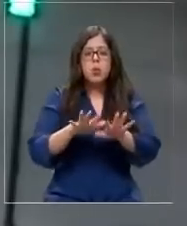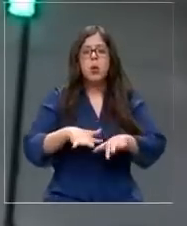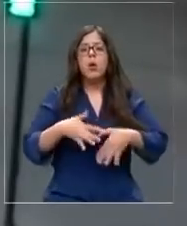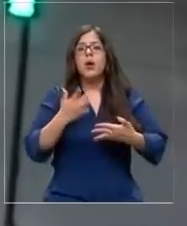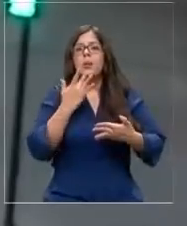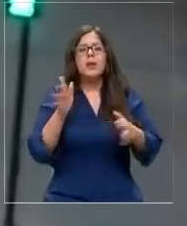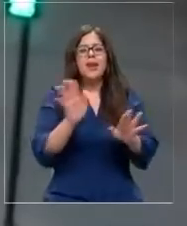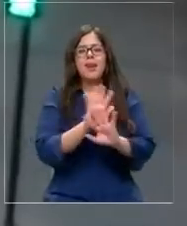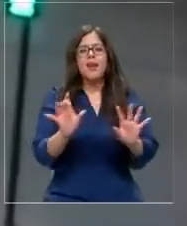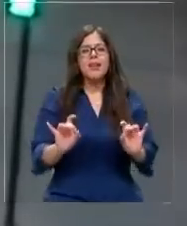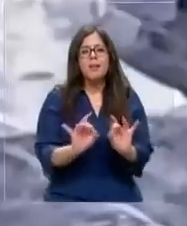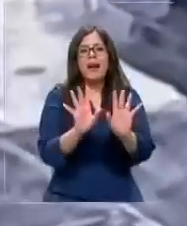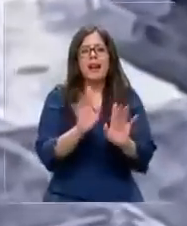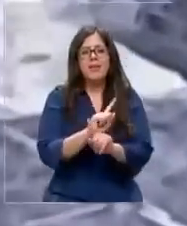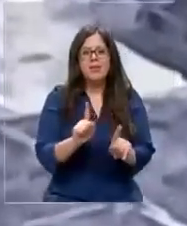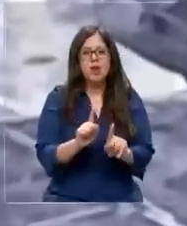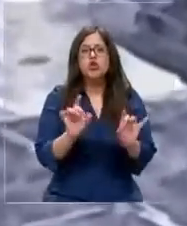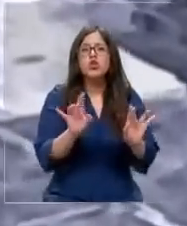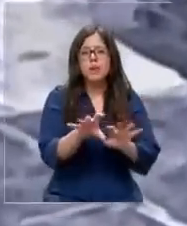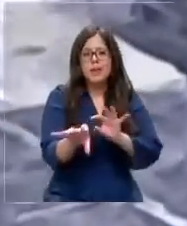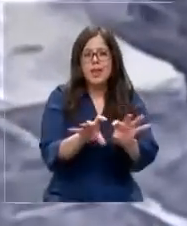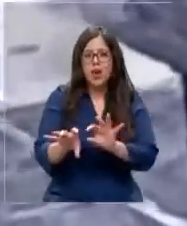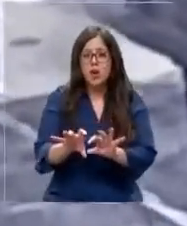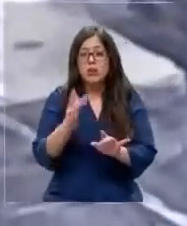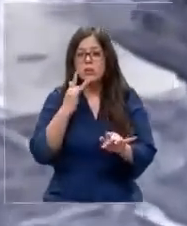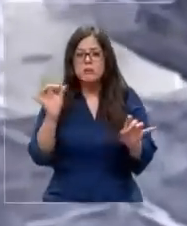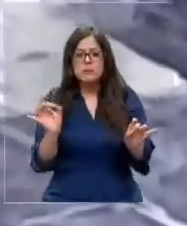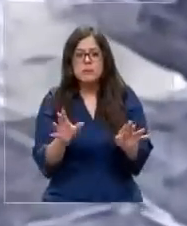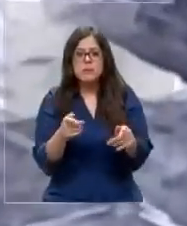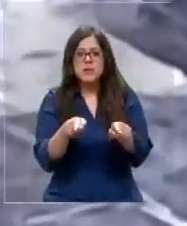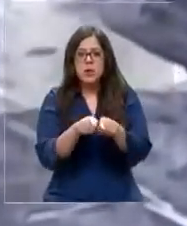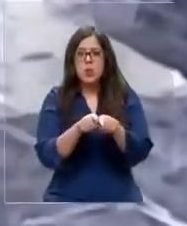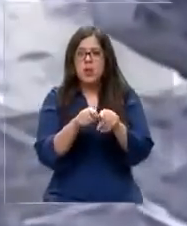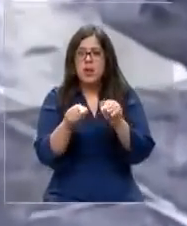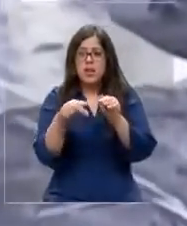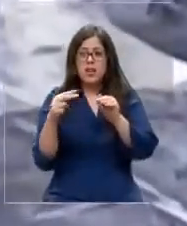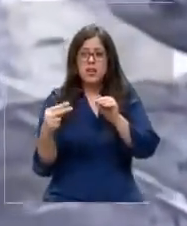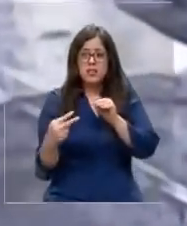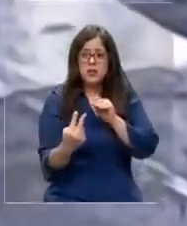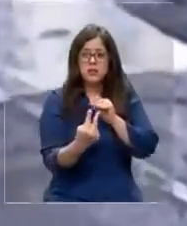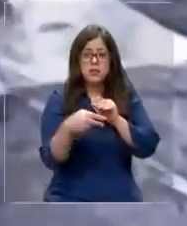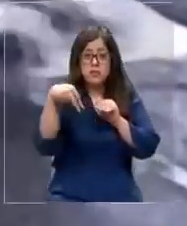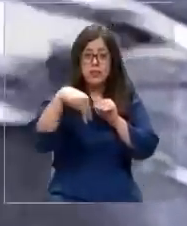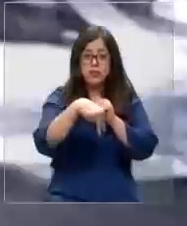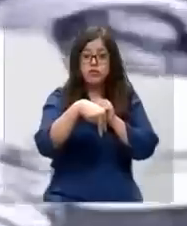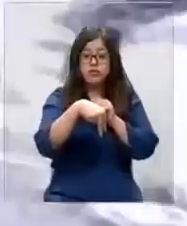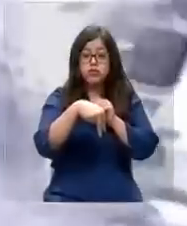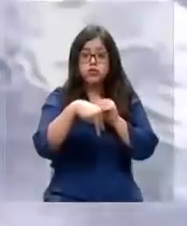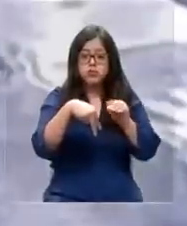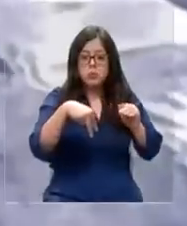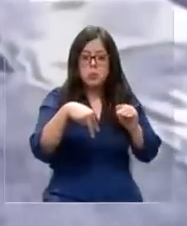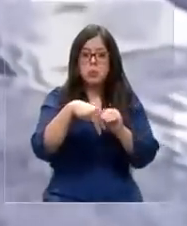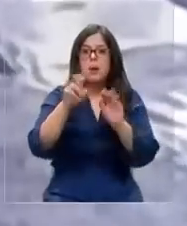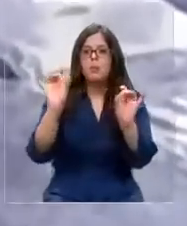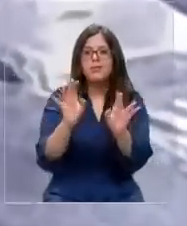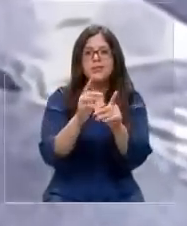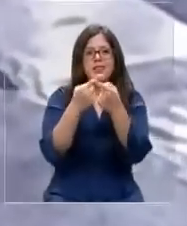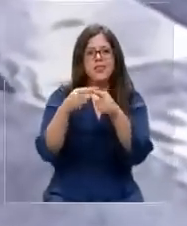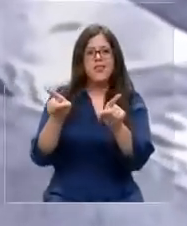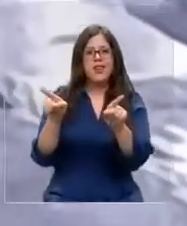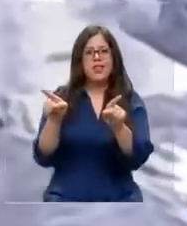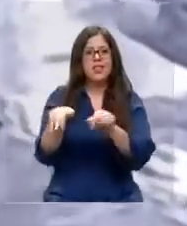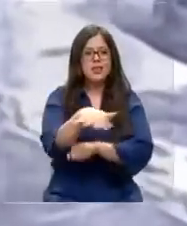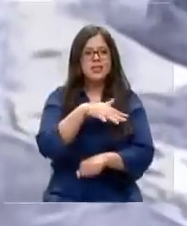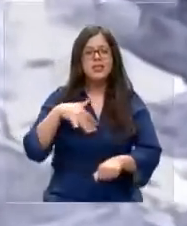porque nada más grave ocurrió. Es que de haber estado alguien en medio del camino de estos sujetos, probablemente otra historia se estaría